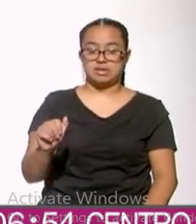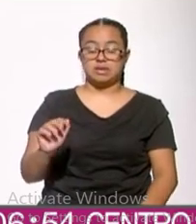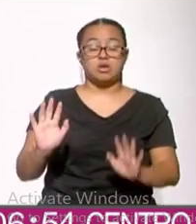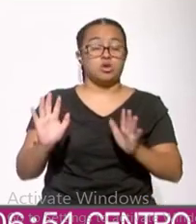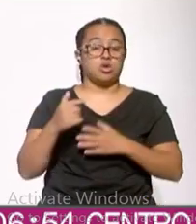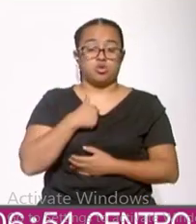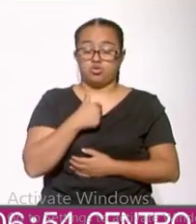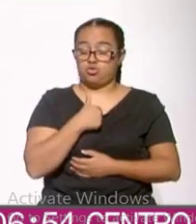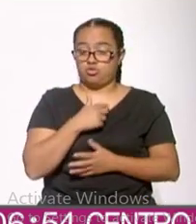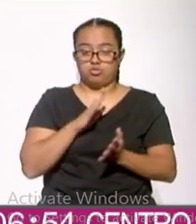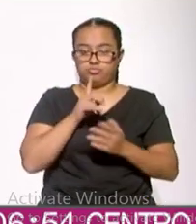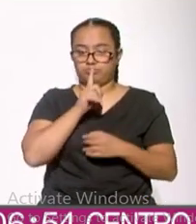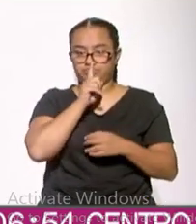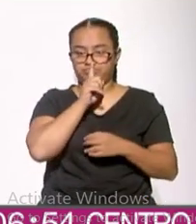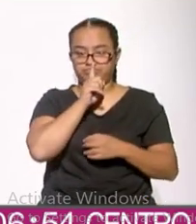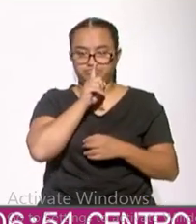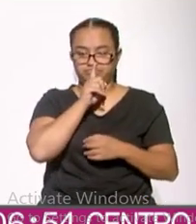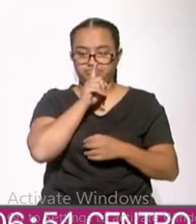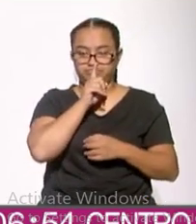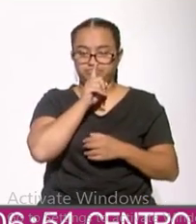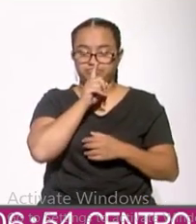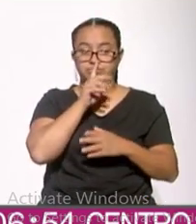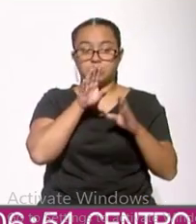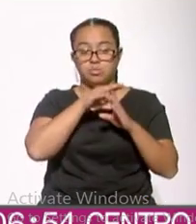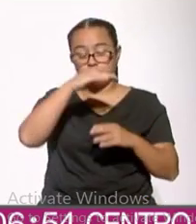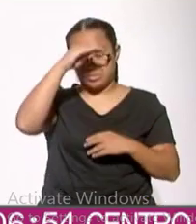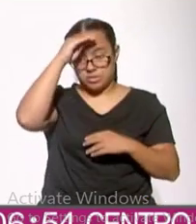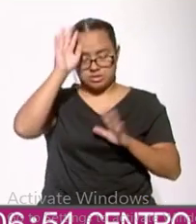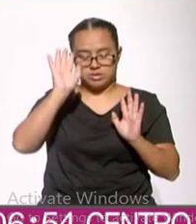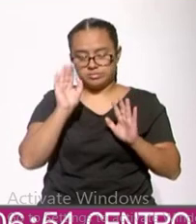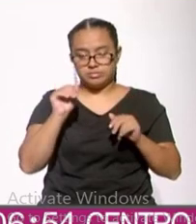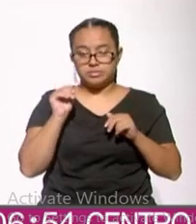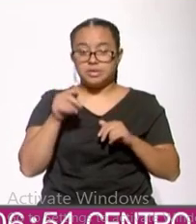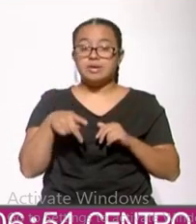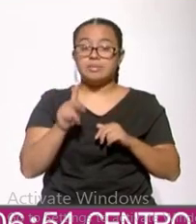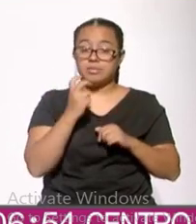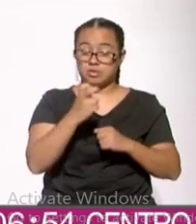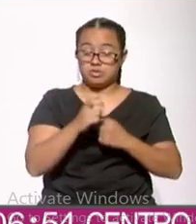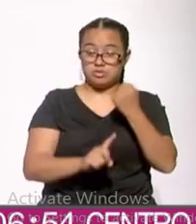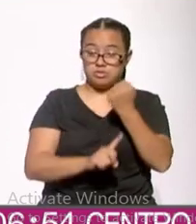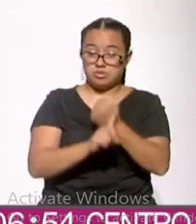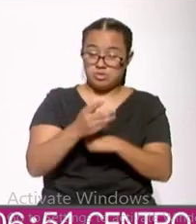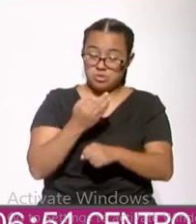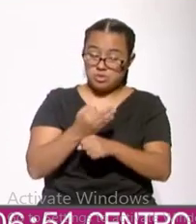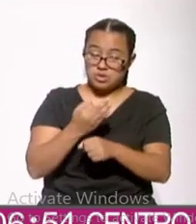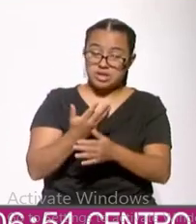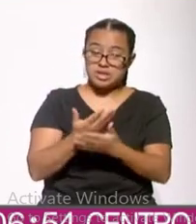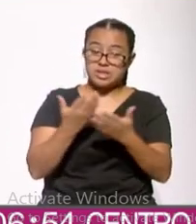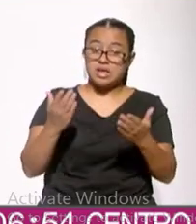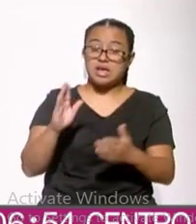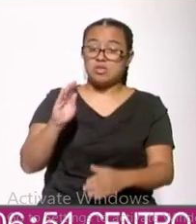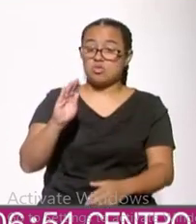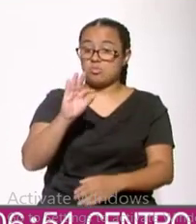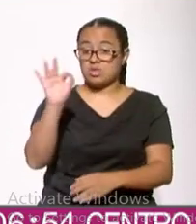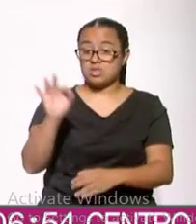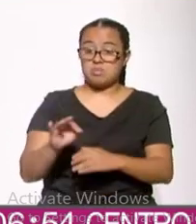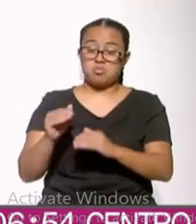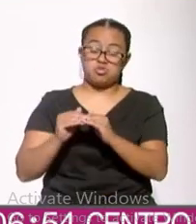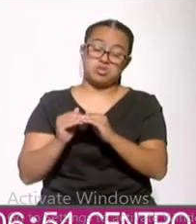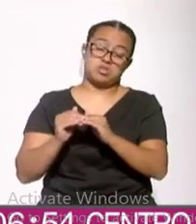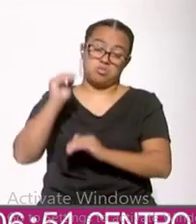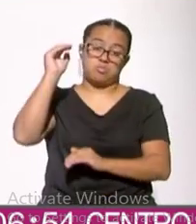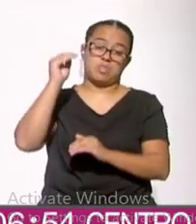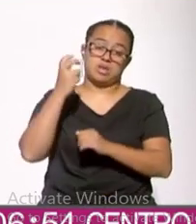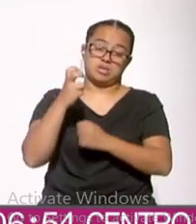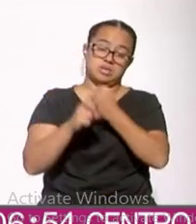ninguna proyección, pero yo creo que el nivel de conflicto que tenemos ahora va a pasar de 90%, si no es que más,